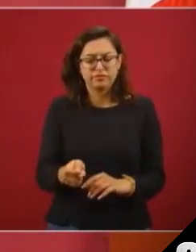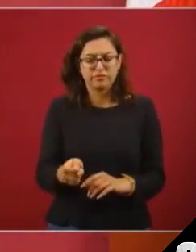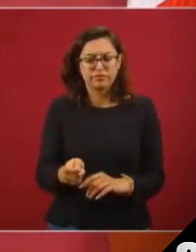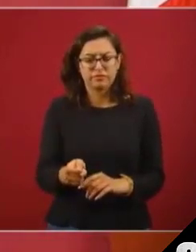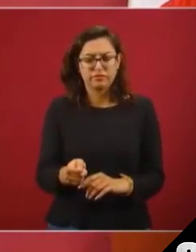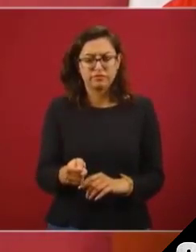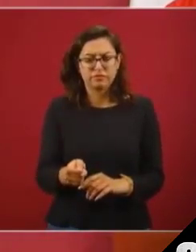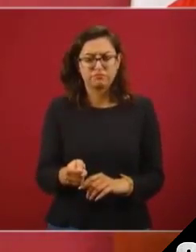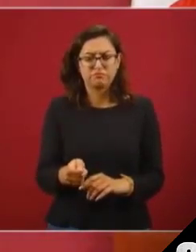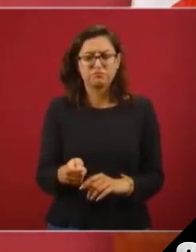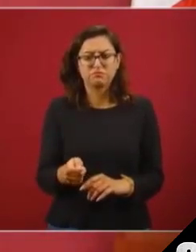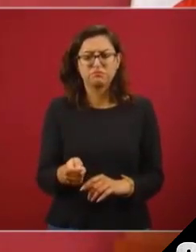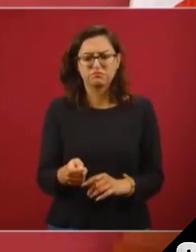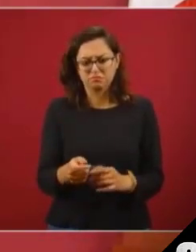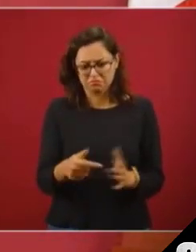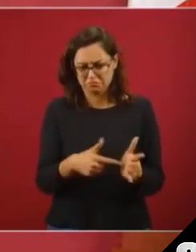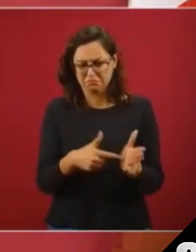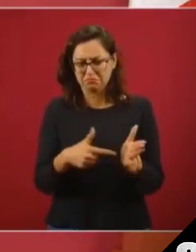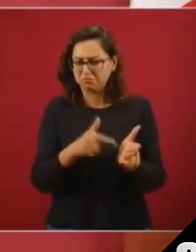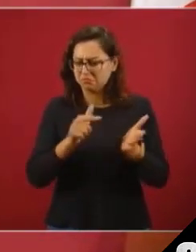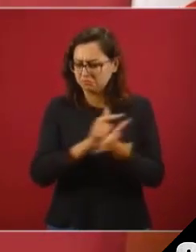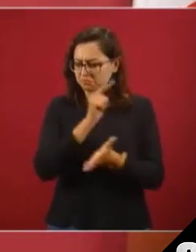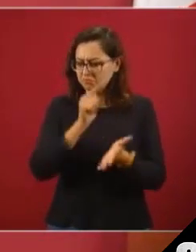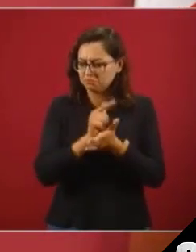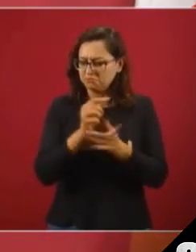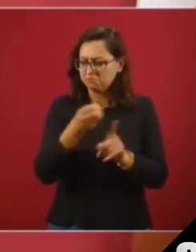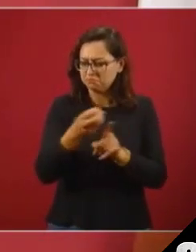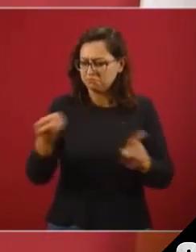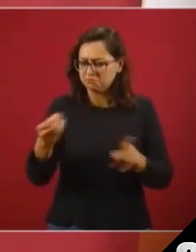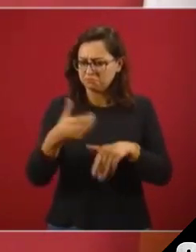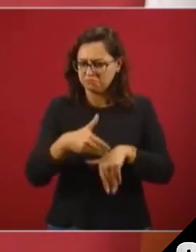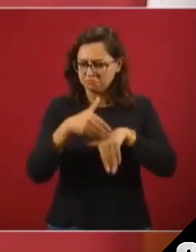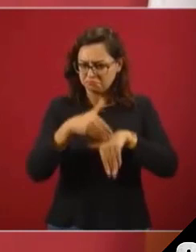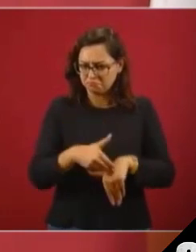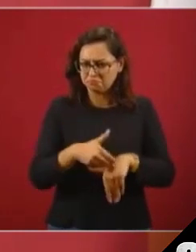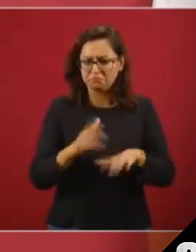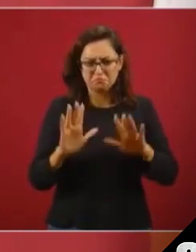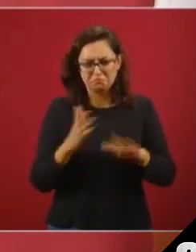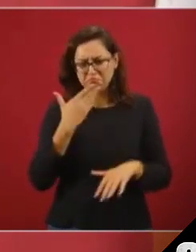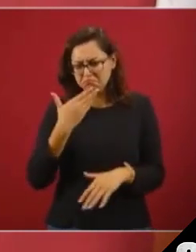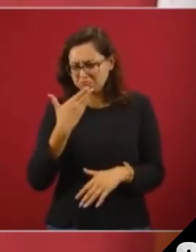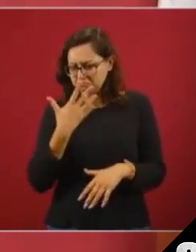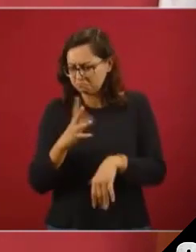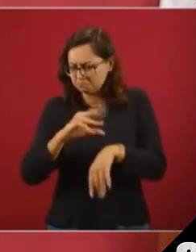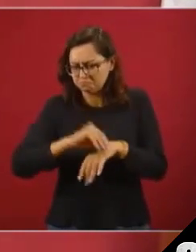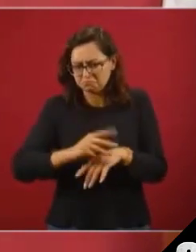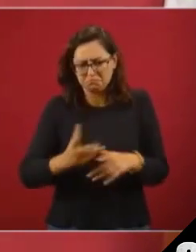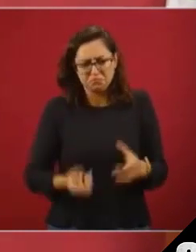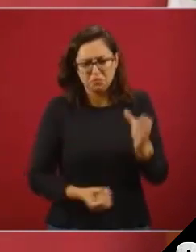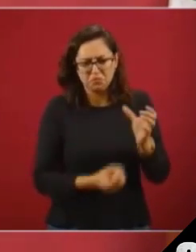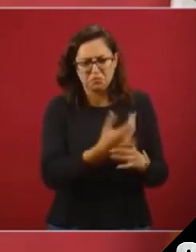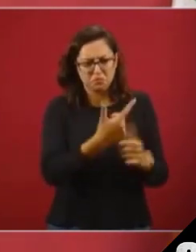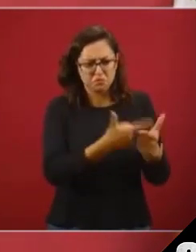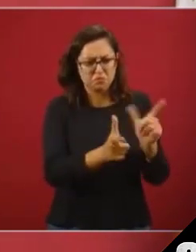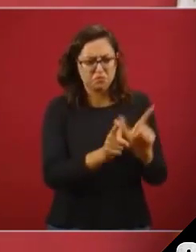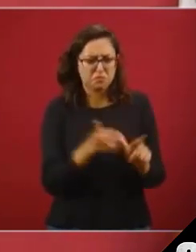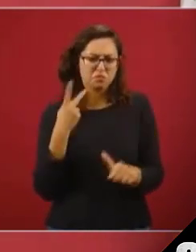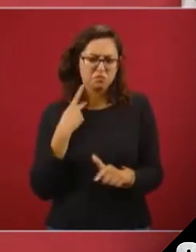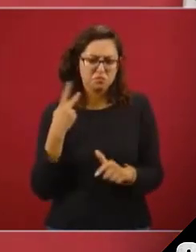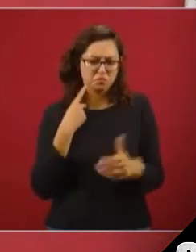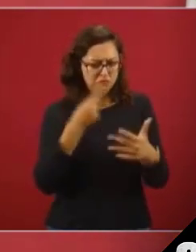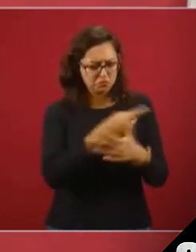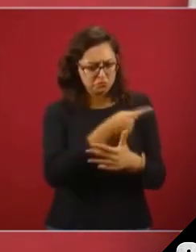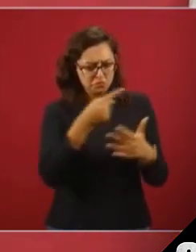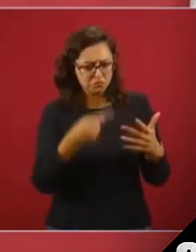Es ordenamiento de que haya nuevos partidos que cumplan con los